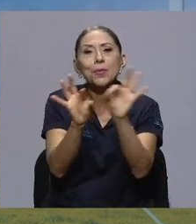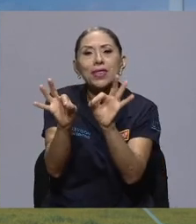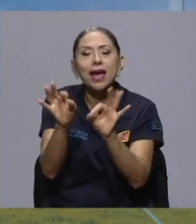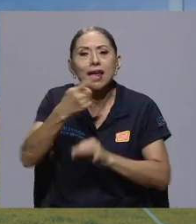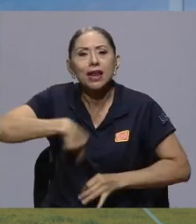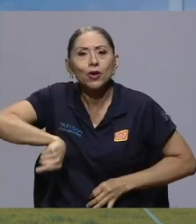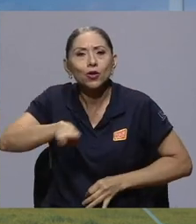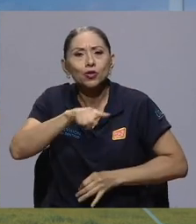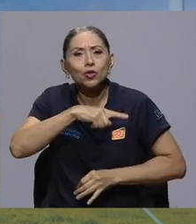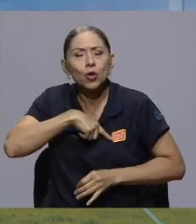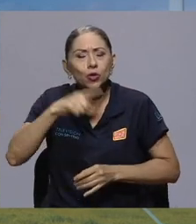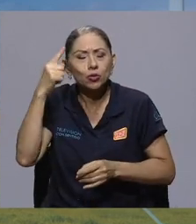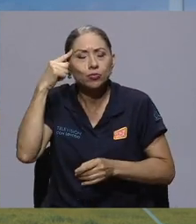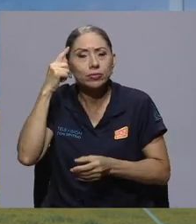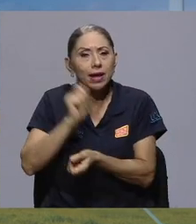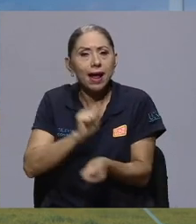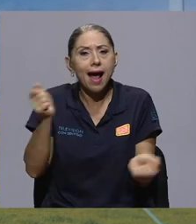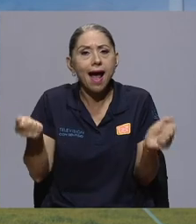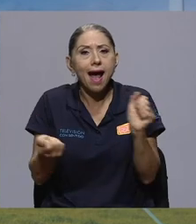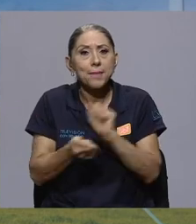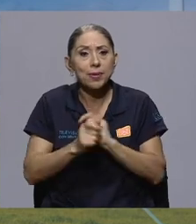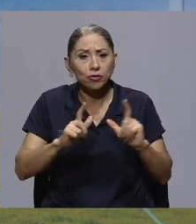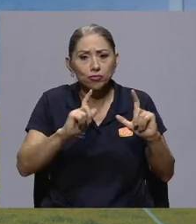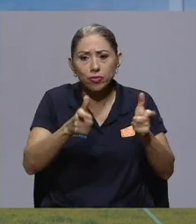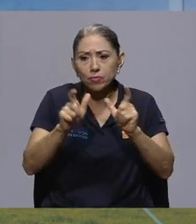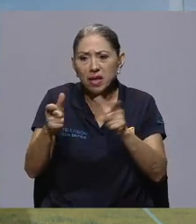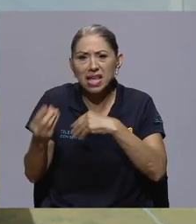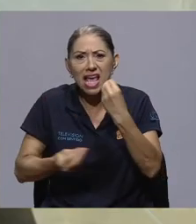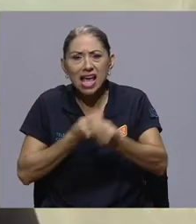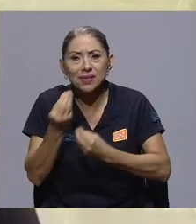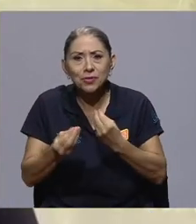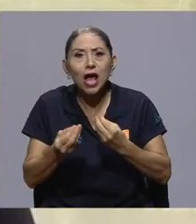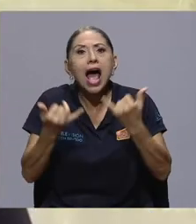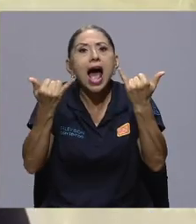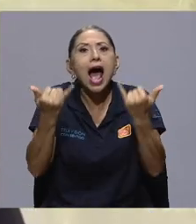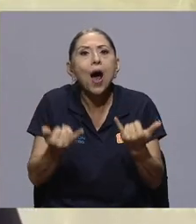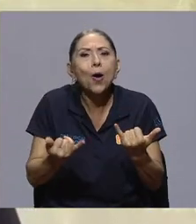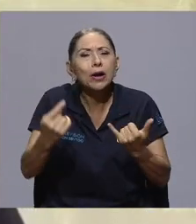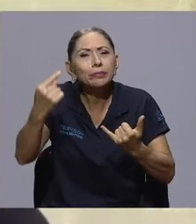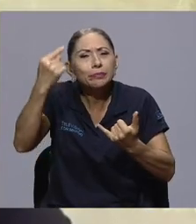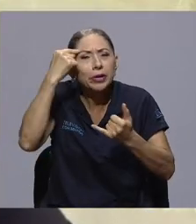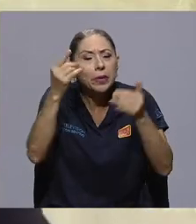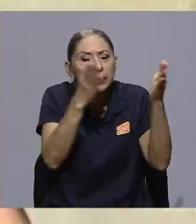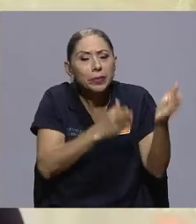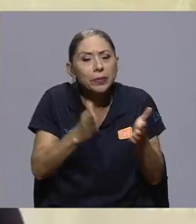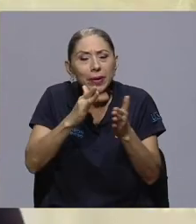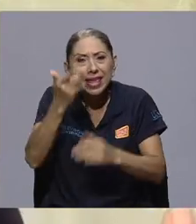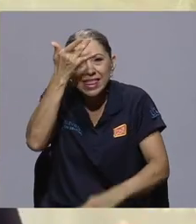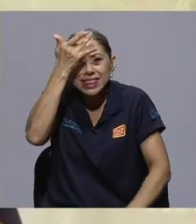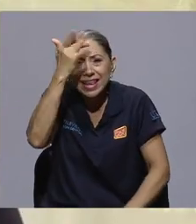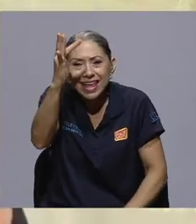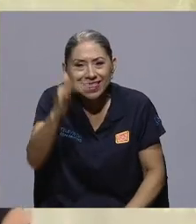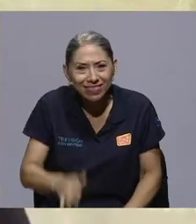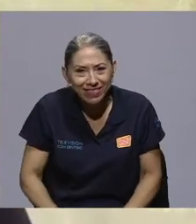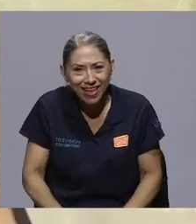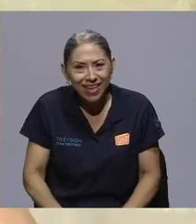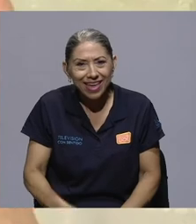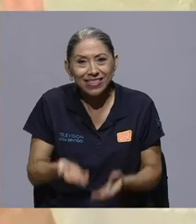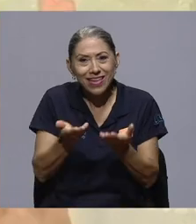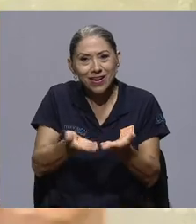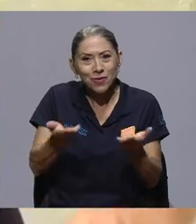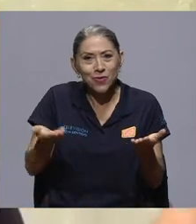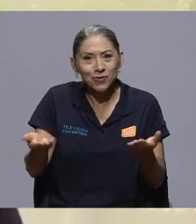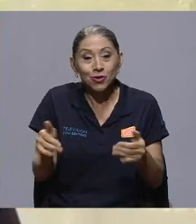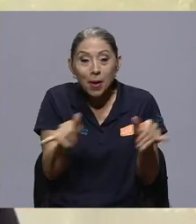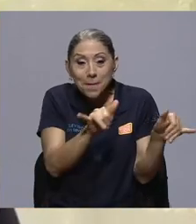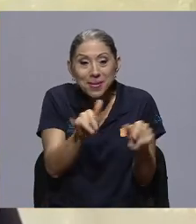esa gestión integral de residuos por gestión inteligente de recursos, son las mismas letras, pero si pensamos en que